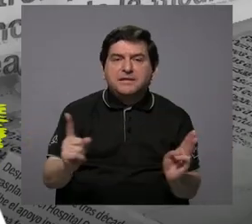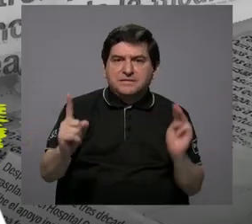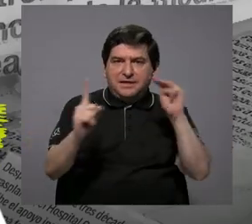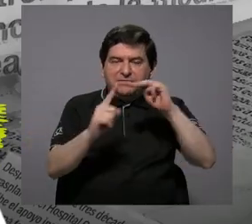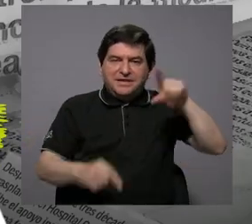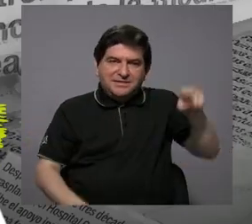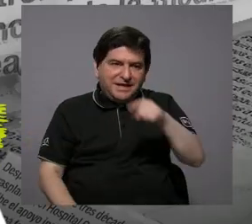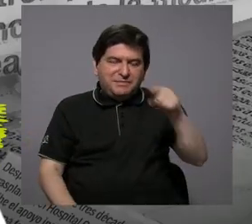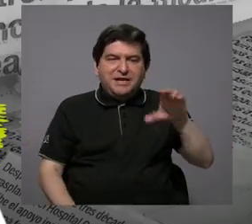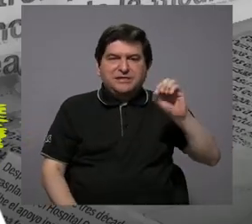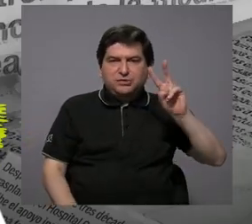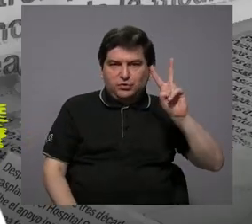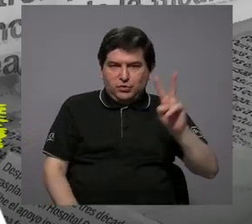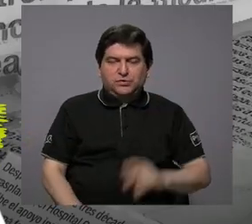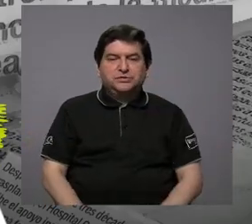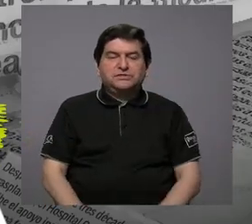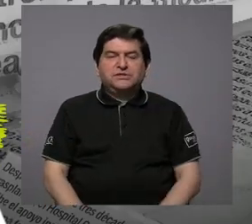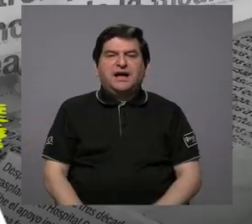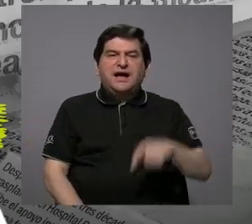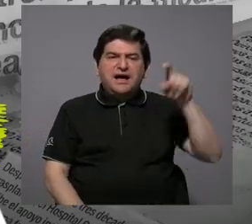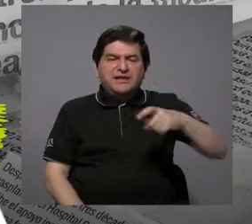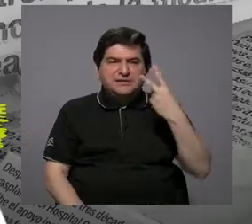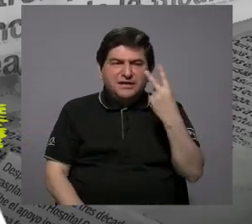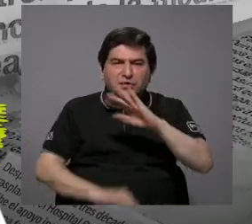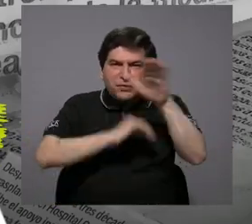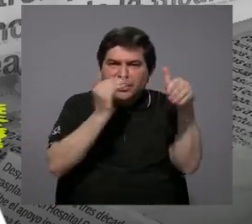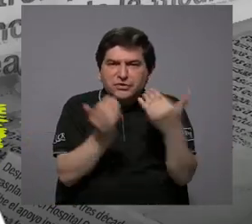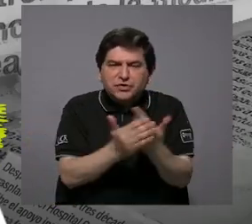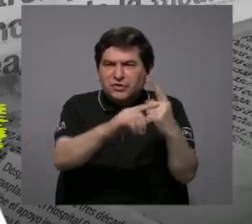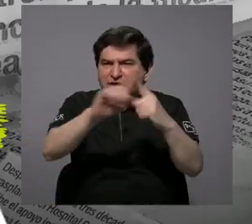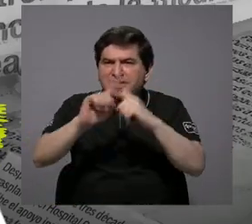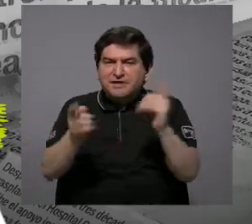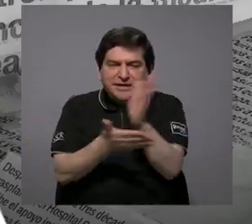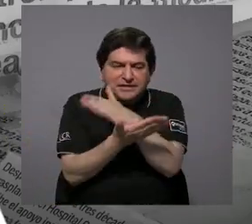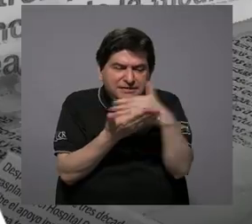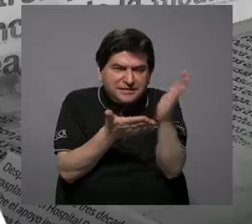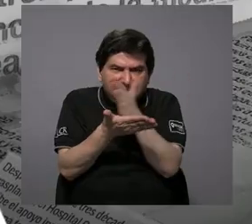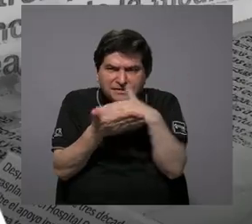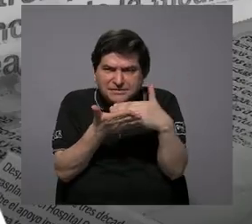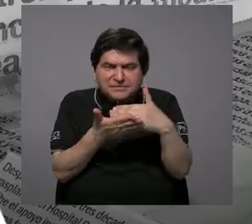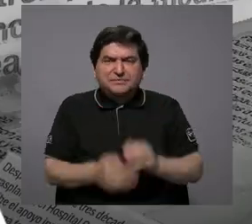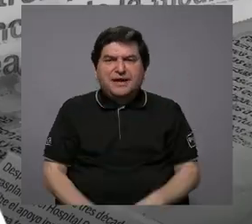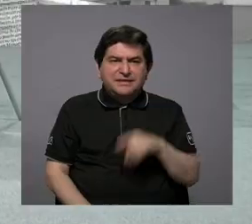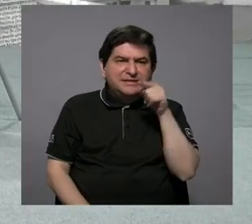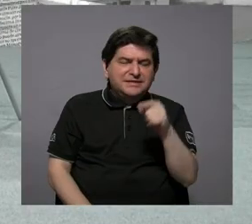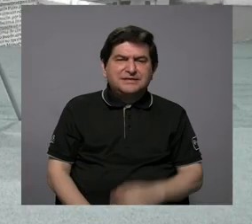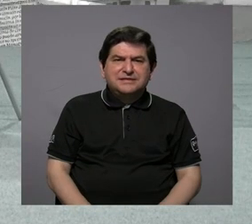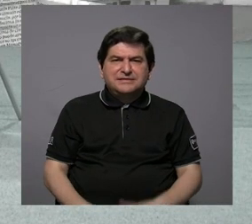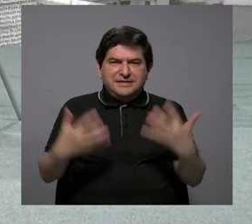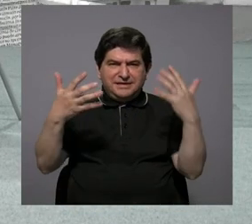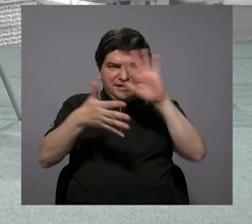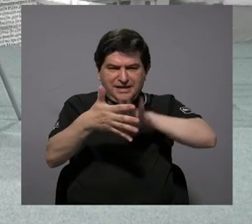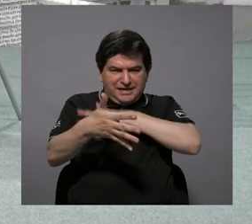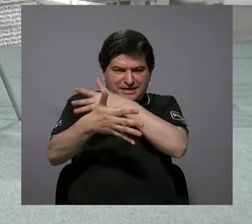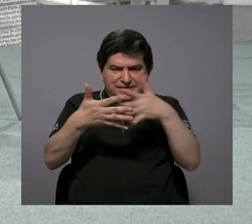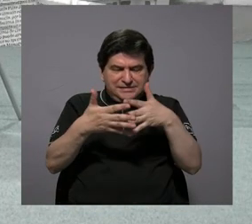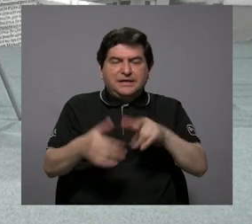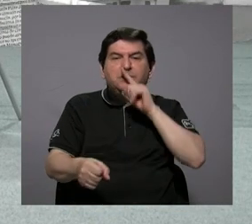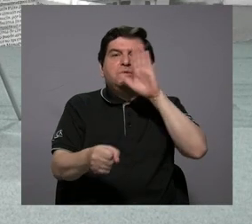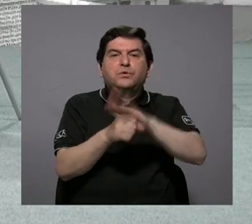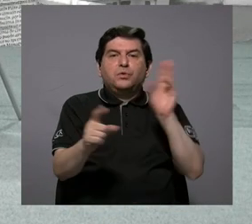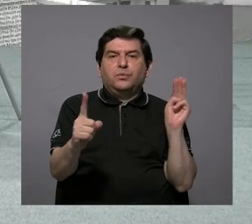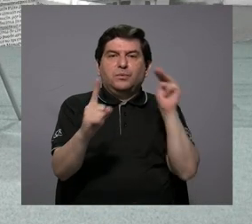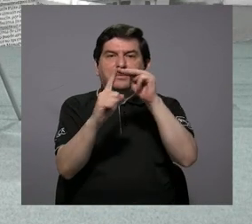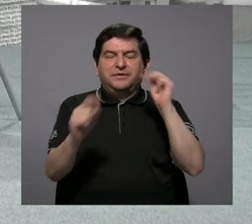de descarbonización, pues entonces hay que ir viendo cada una de esas piecitas, digamos, de rompecabezas que vayan cuadrando para poder llegar a esa meta.